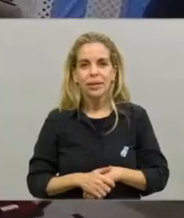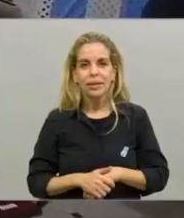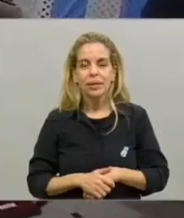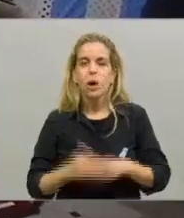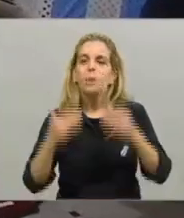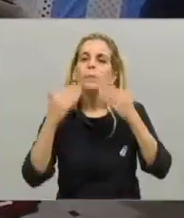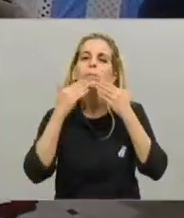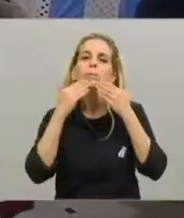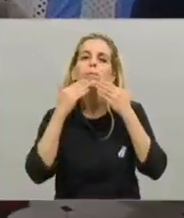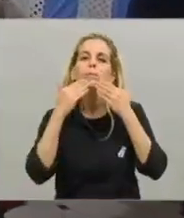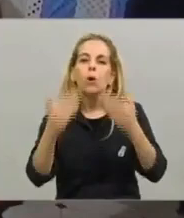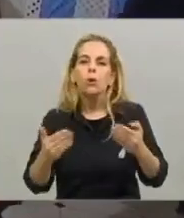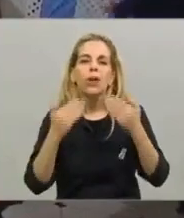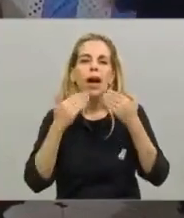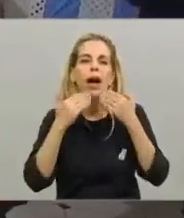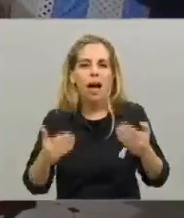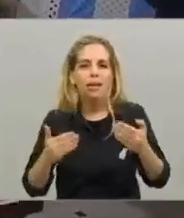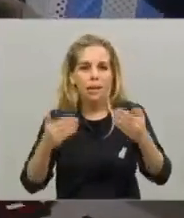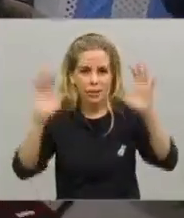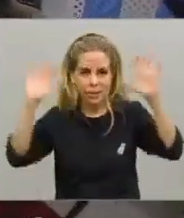Muchísimas gracias.